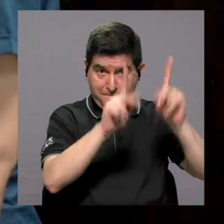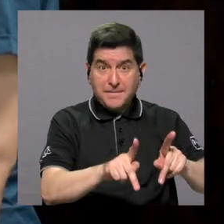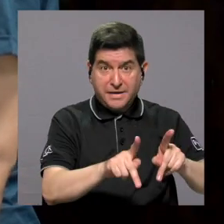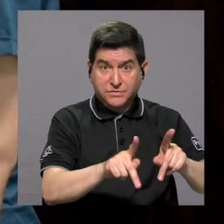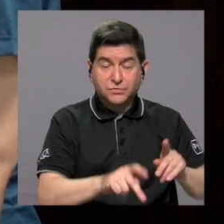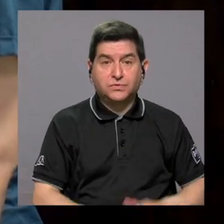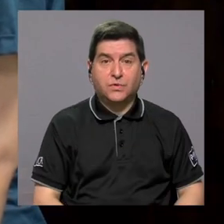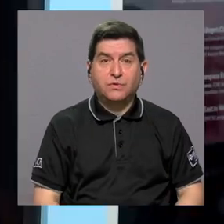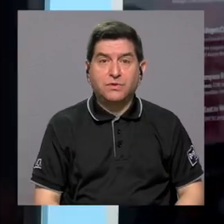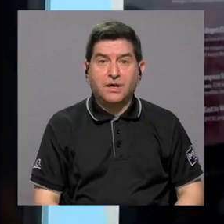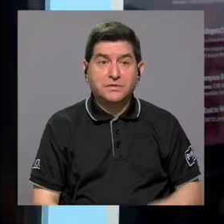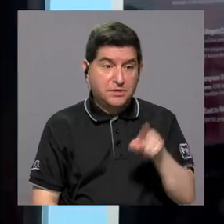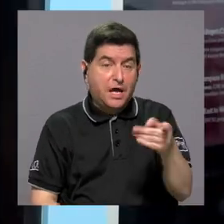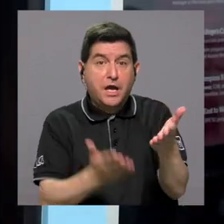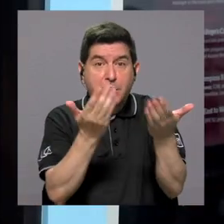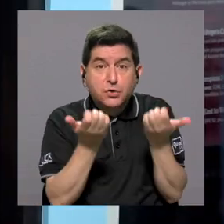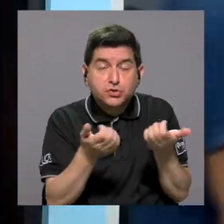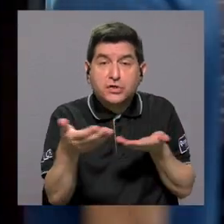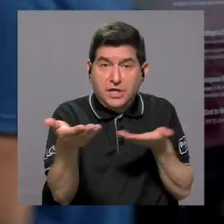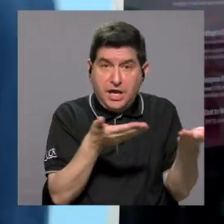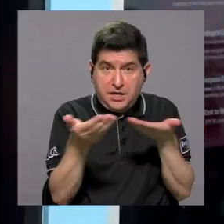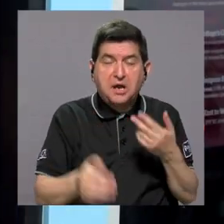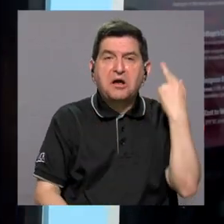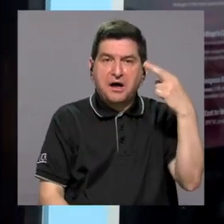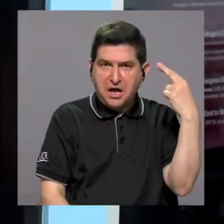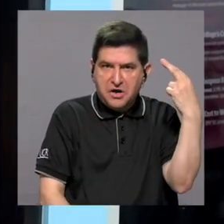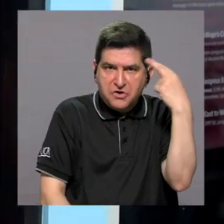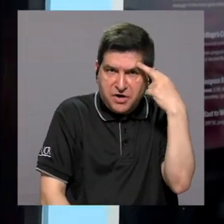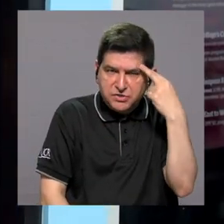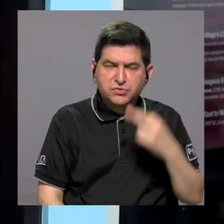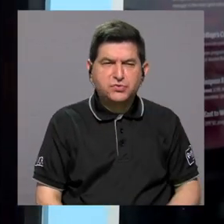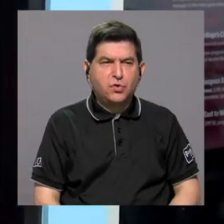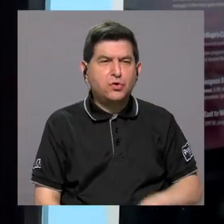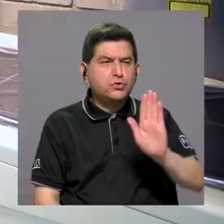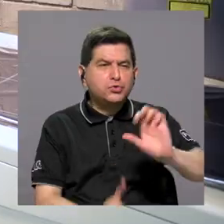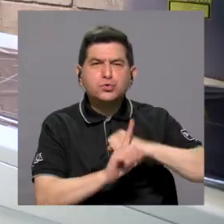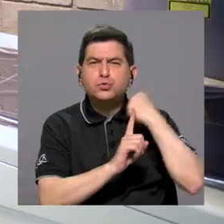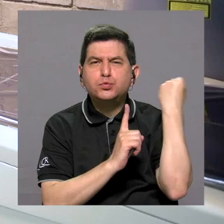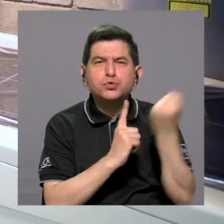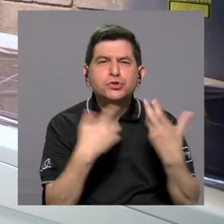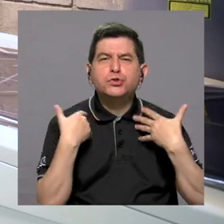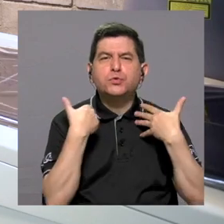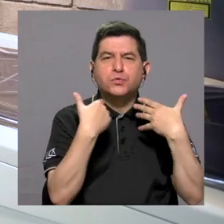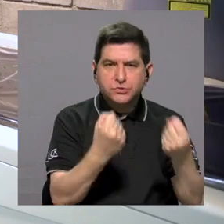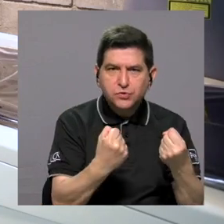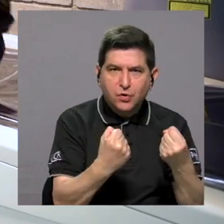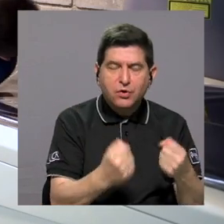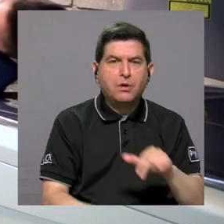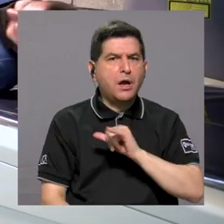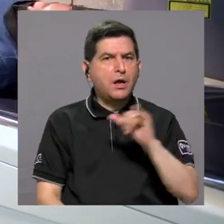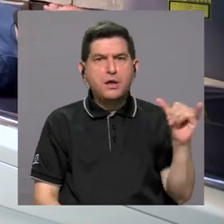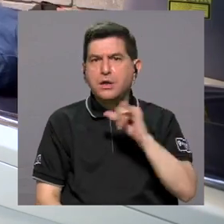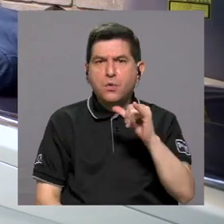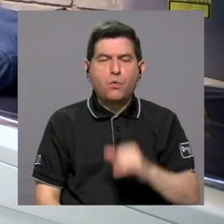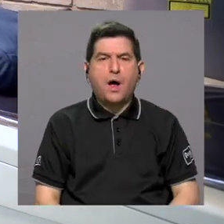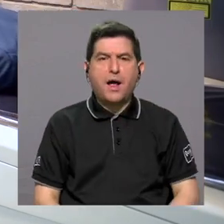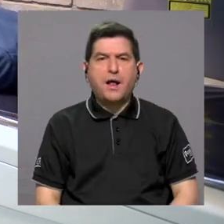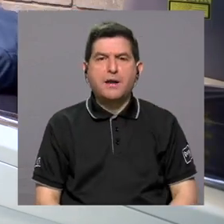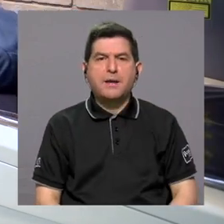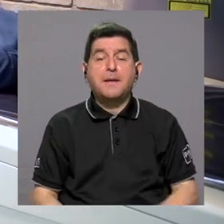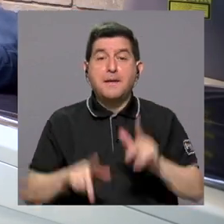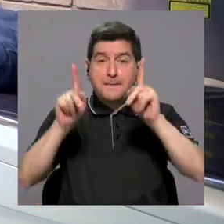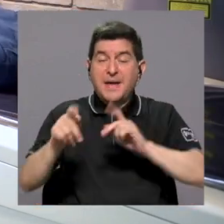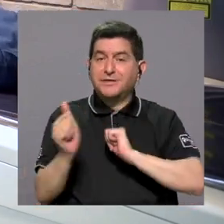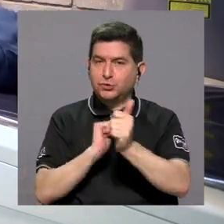personas que quieren este servicio por saber cuál es su estado de salud, como también para las